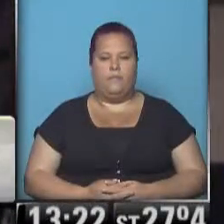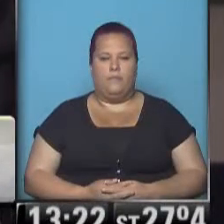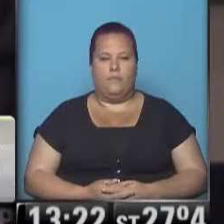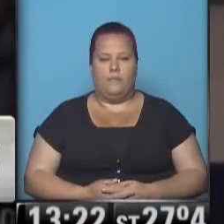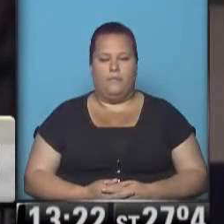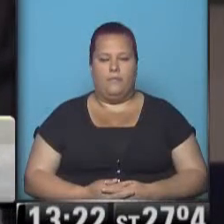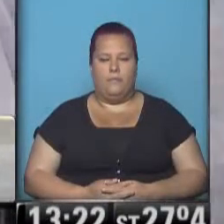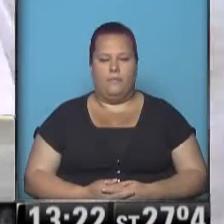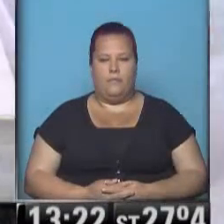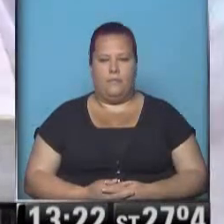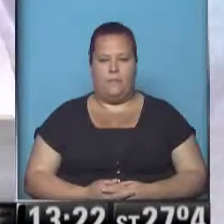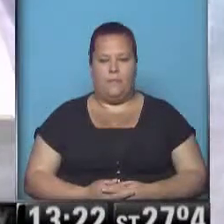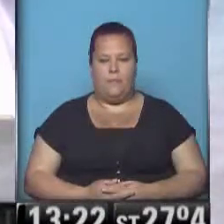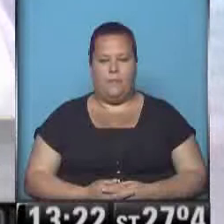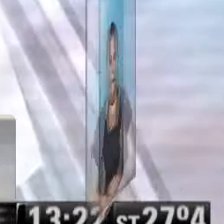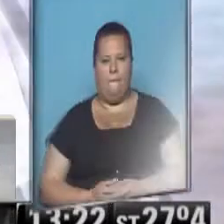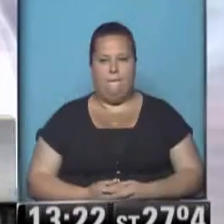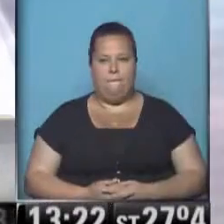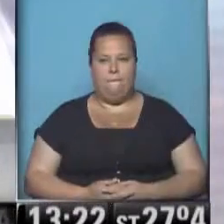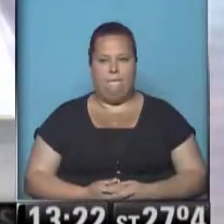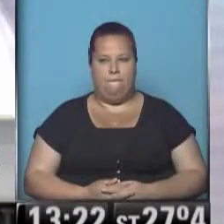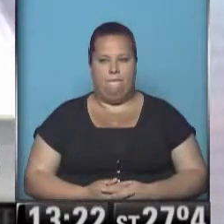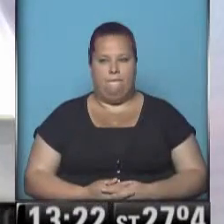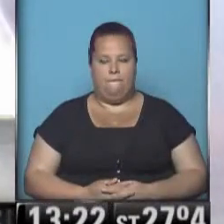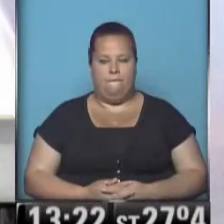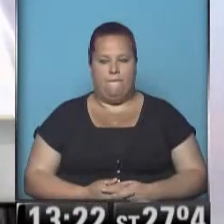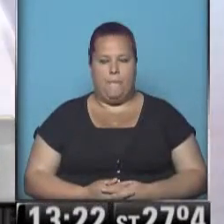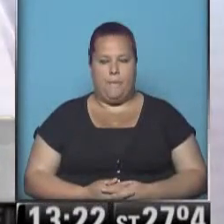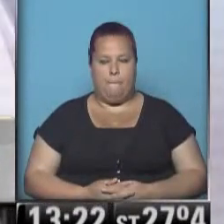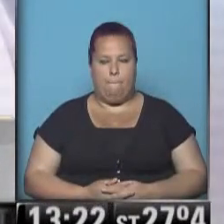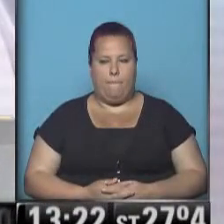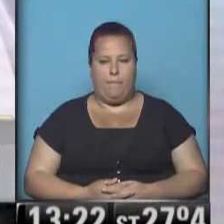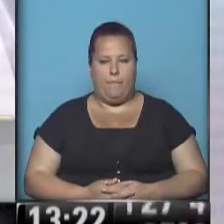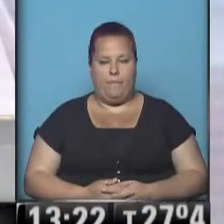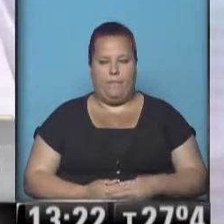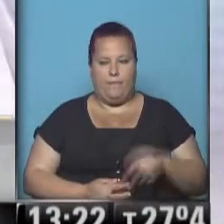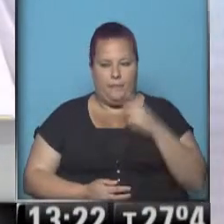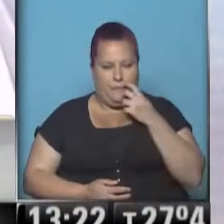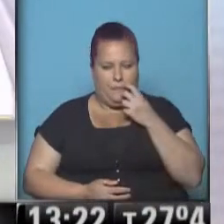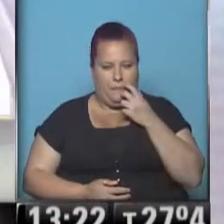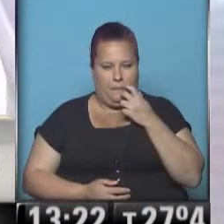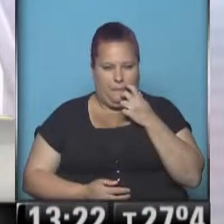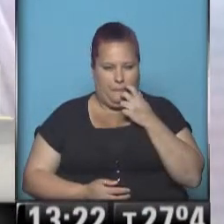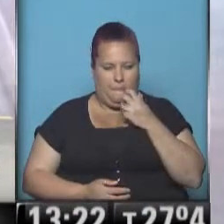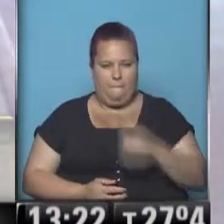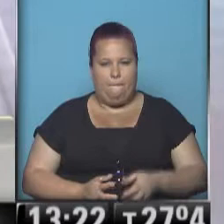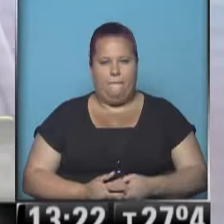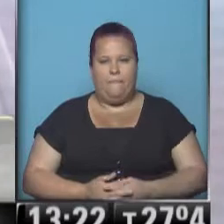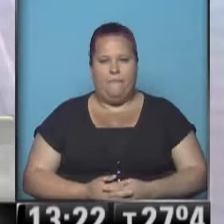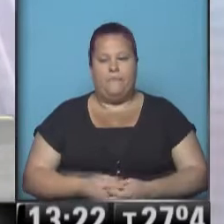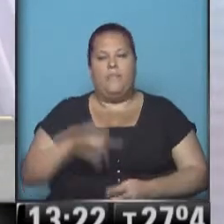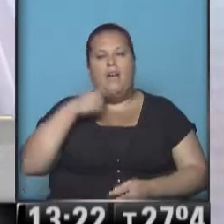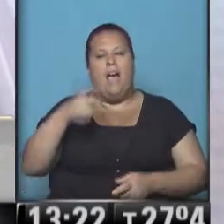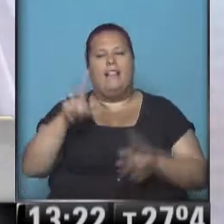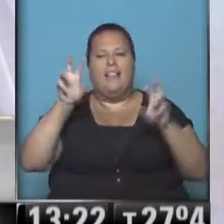decíamos al empezar este noticiero que hasta es medio ridículo el juicio. Yo creo que más que ridículo es grave esta cuestión porque no se